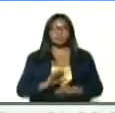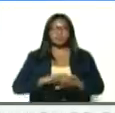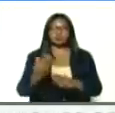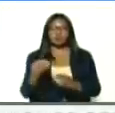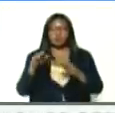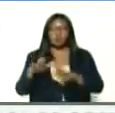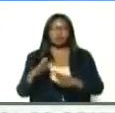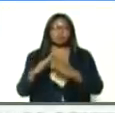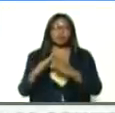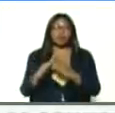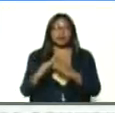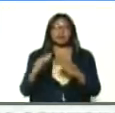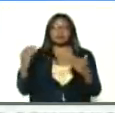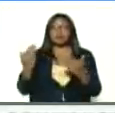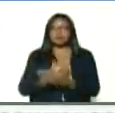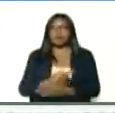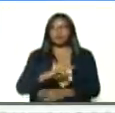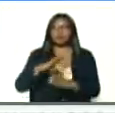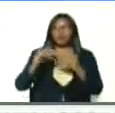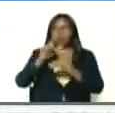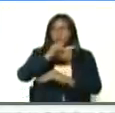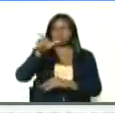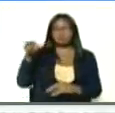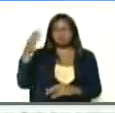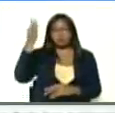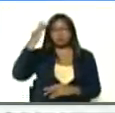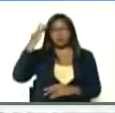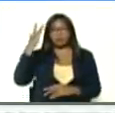cuarentena radical, ya todo el mundo, enteró, ¿verdad?